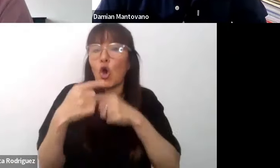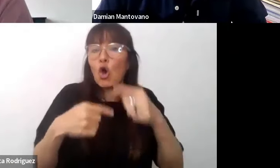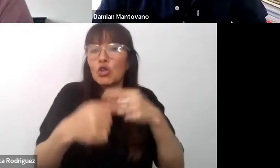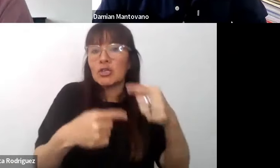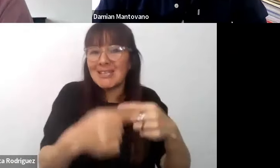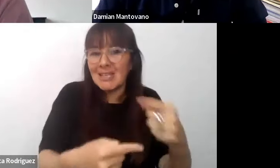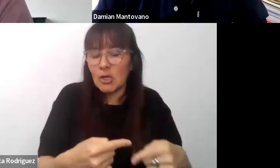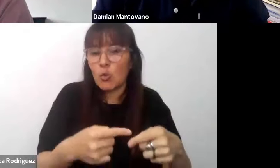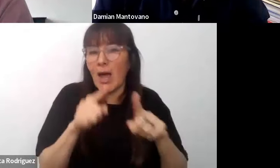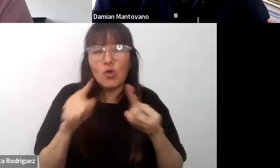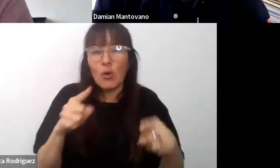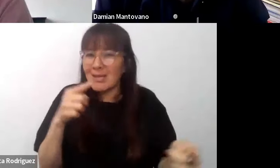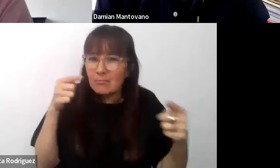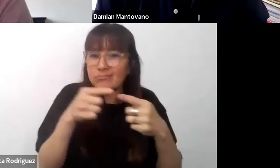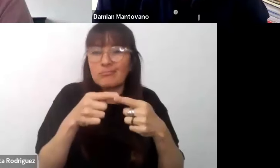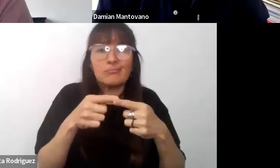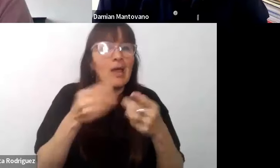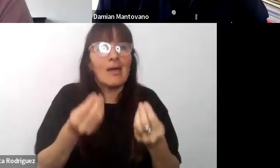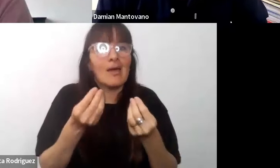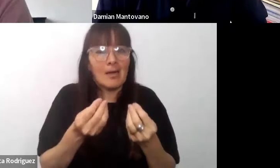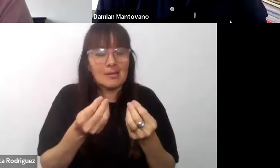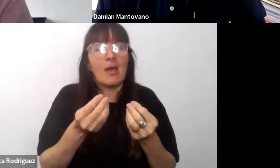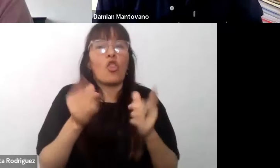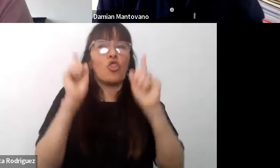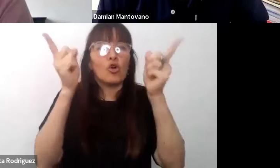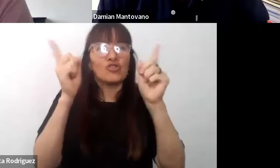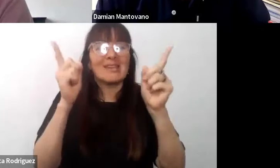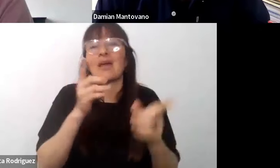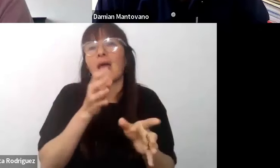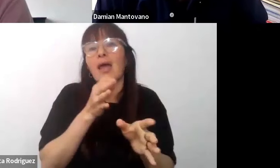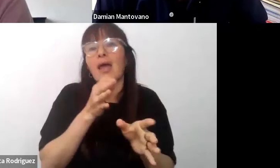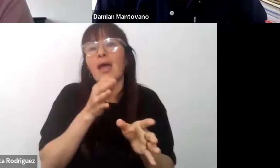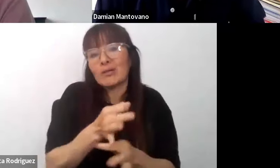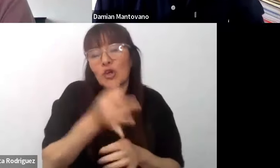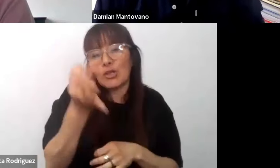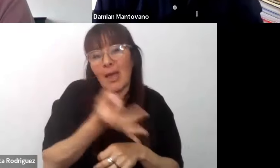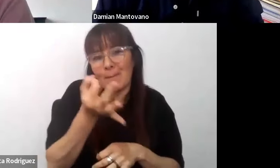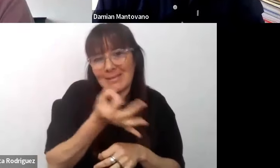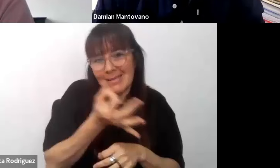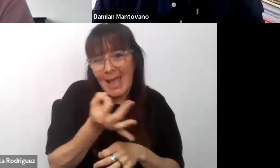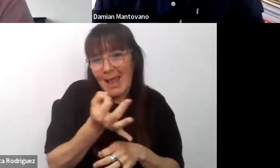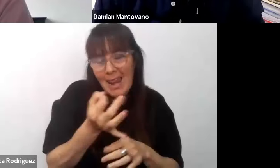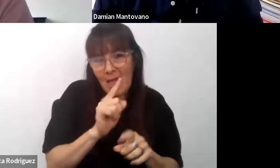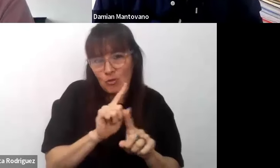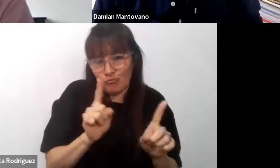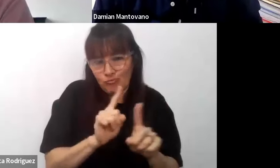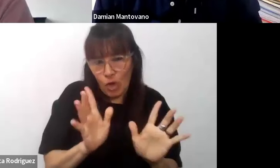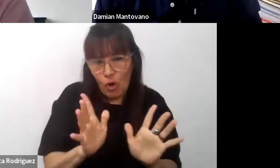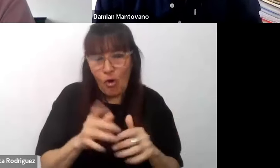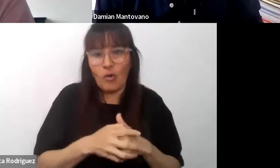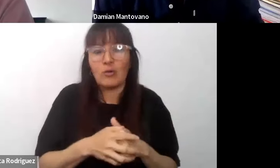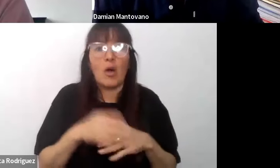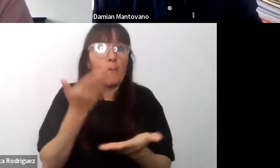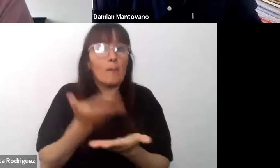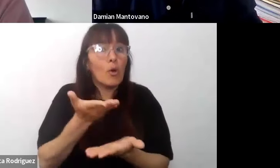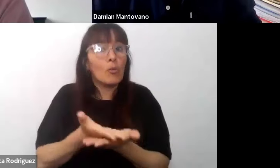destinadas exclusivamente a los docentes de la especialidad de educación especial sino que son justamente propuestas